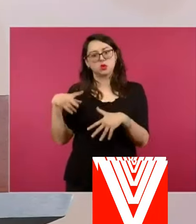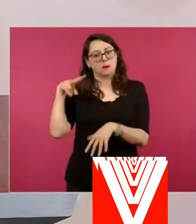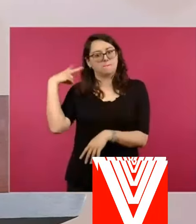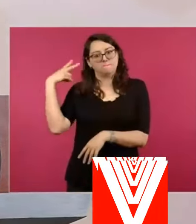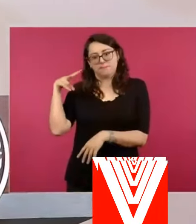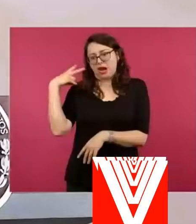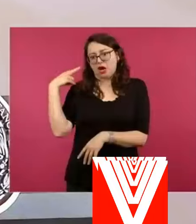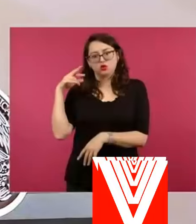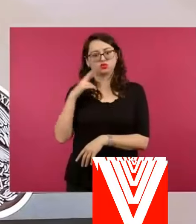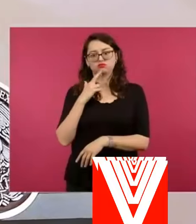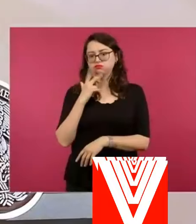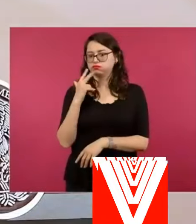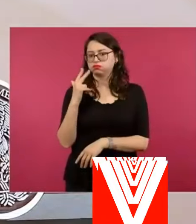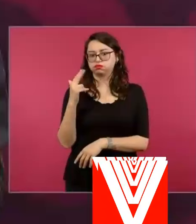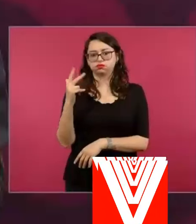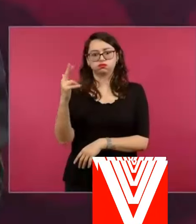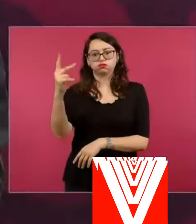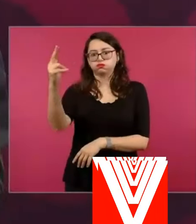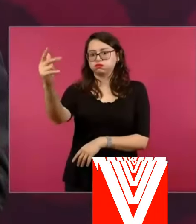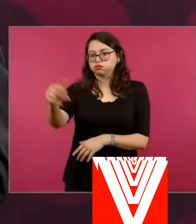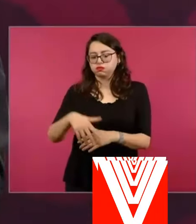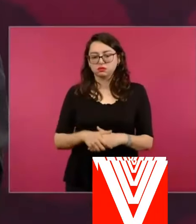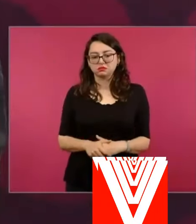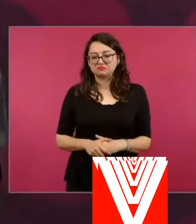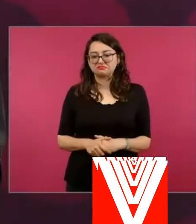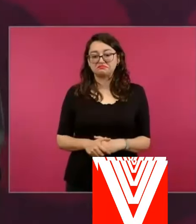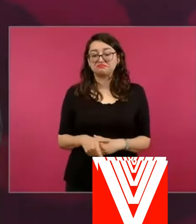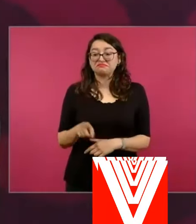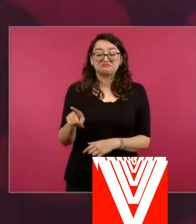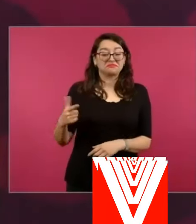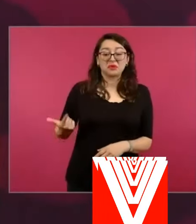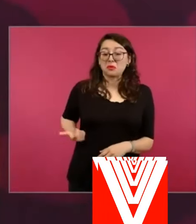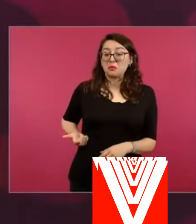Y no sólo no me hizo caso,